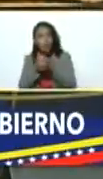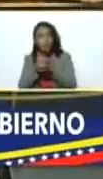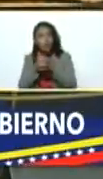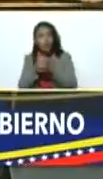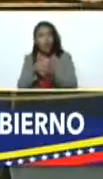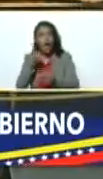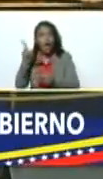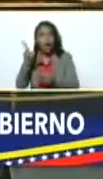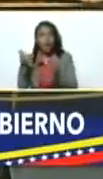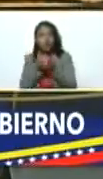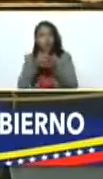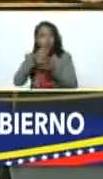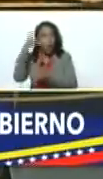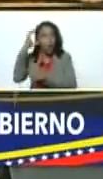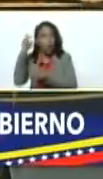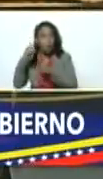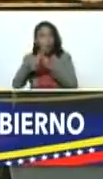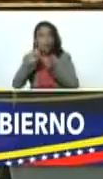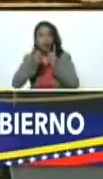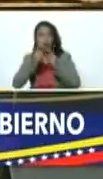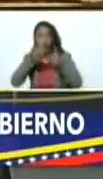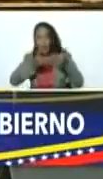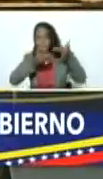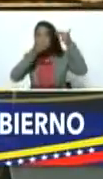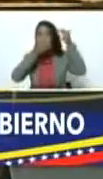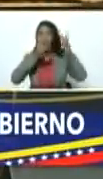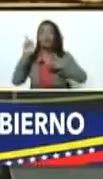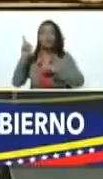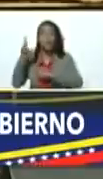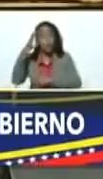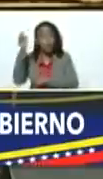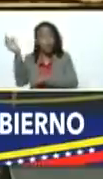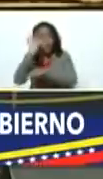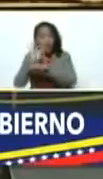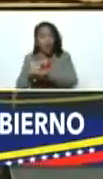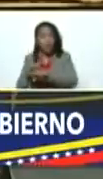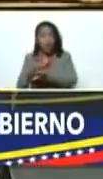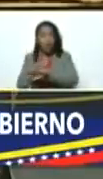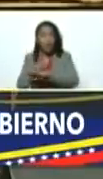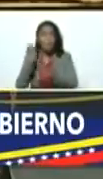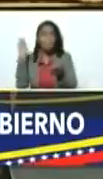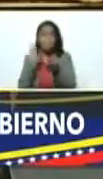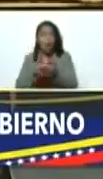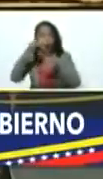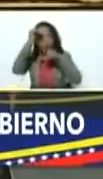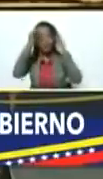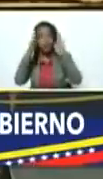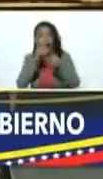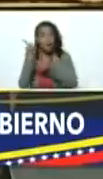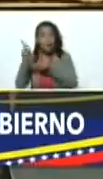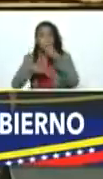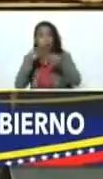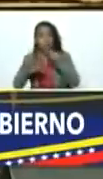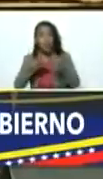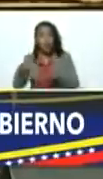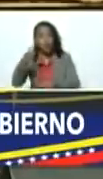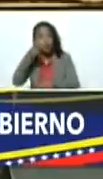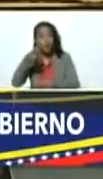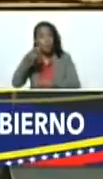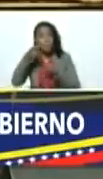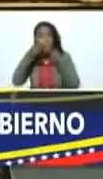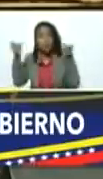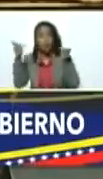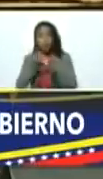col y a las bandas de secuestradores y con el consejo federal de gobierno ponerle atención a la política de seguridad pública